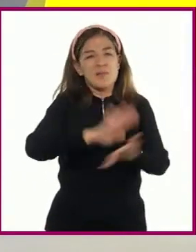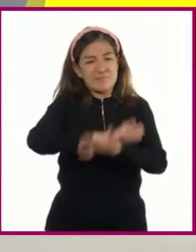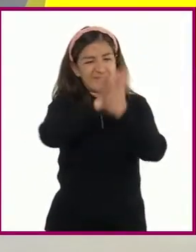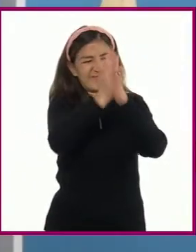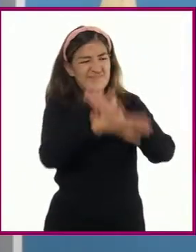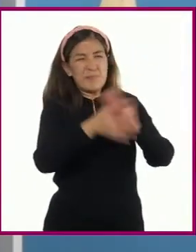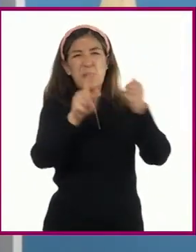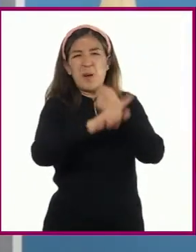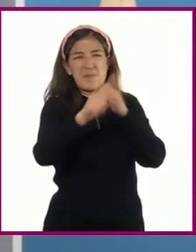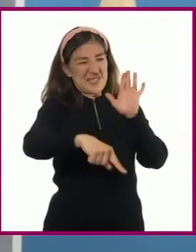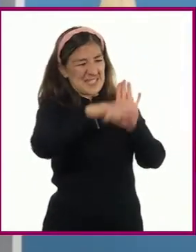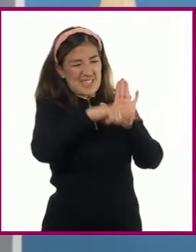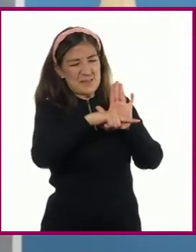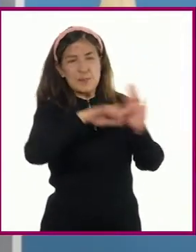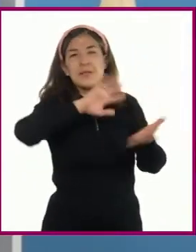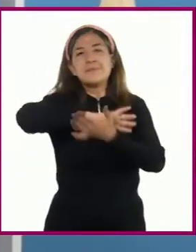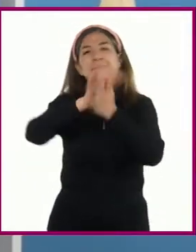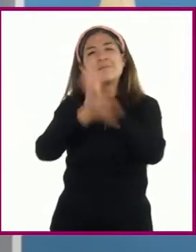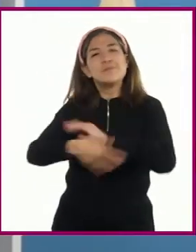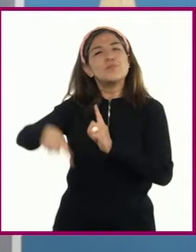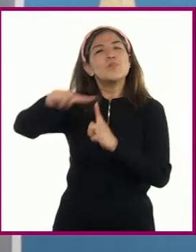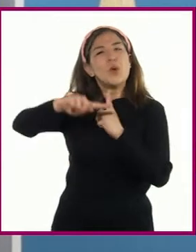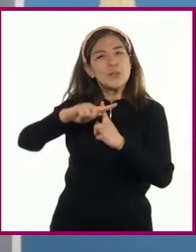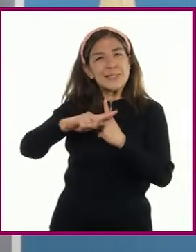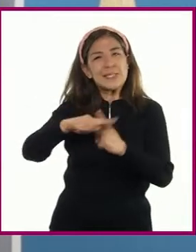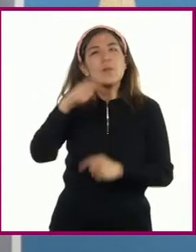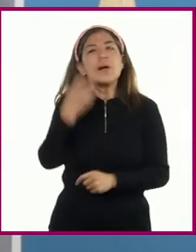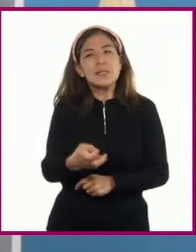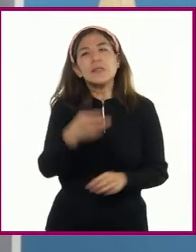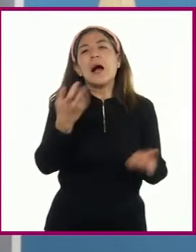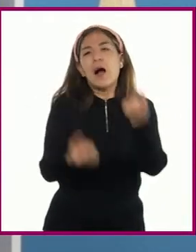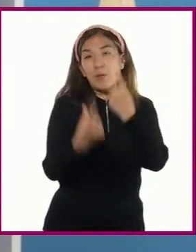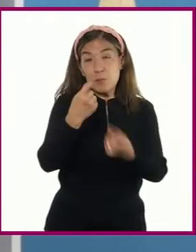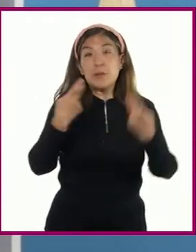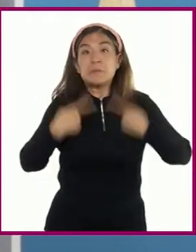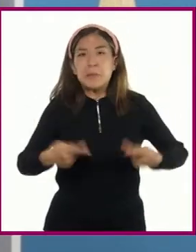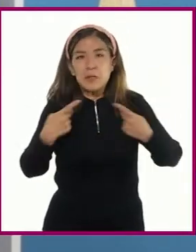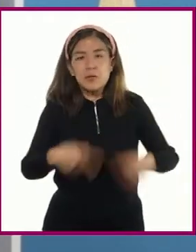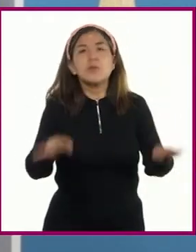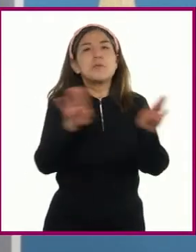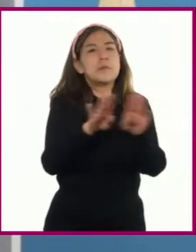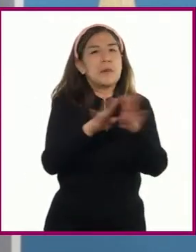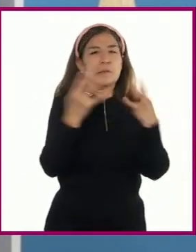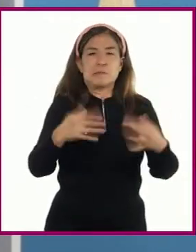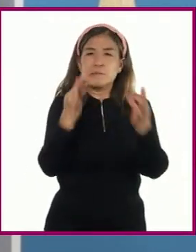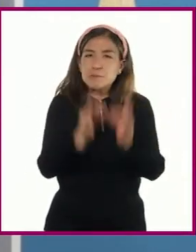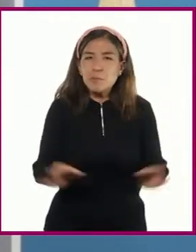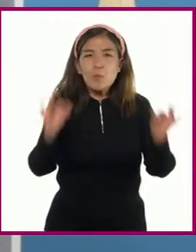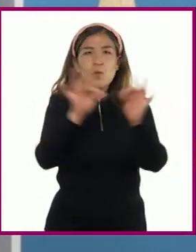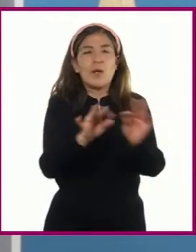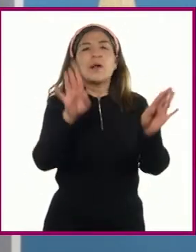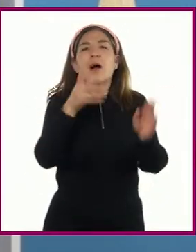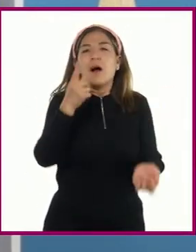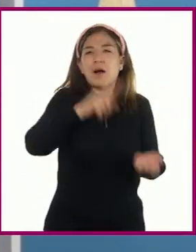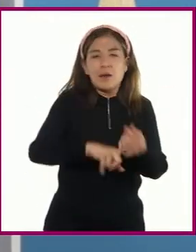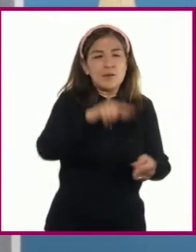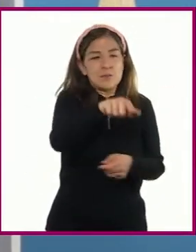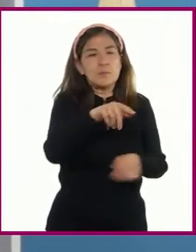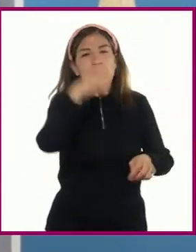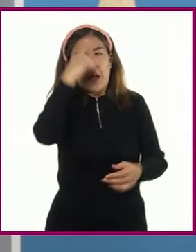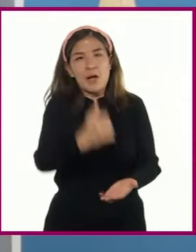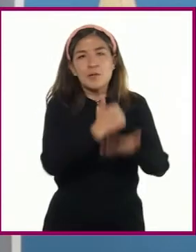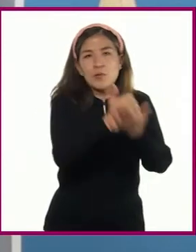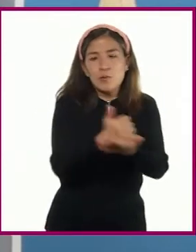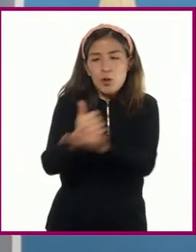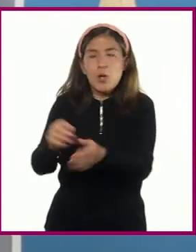positivas. Algunos personajes han realizado una labor importante como mediadores en sus comunidades y todo el mundo,